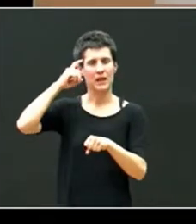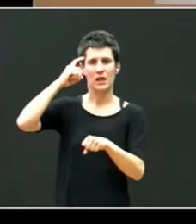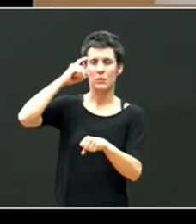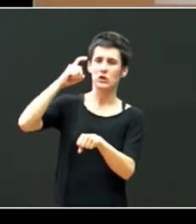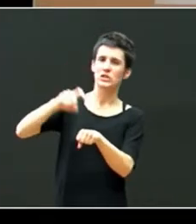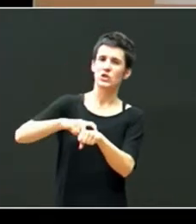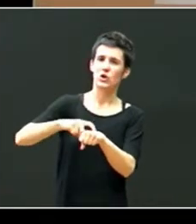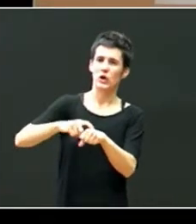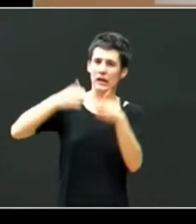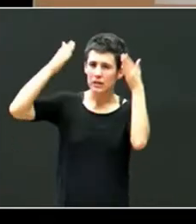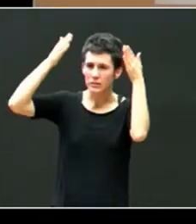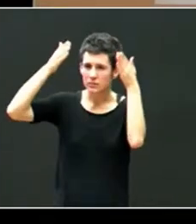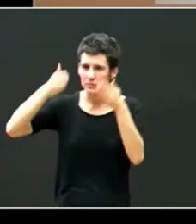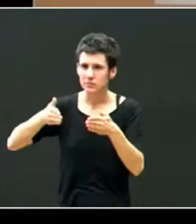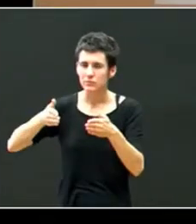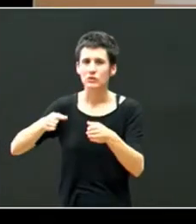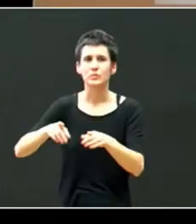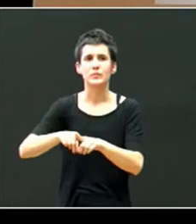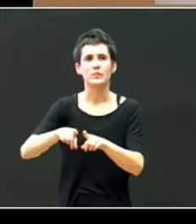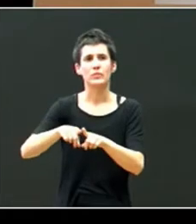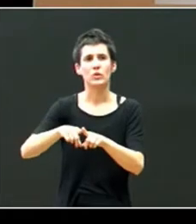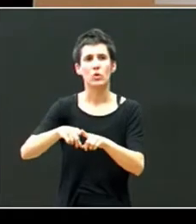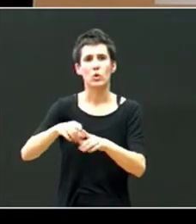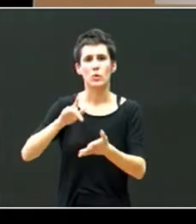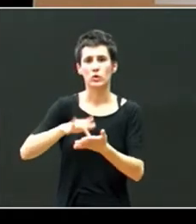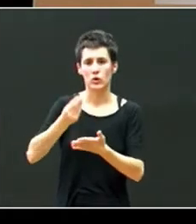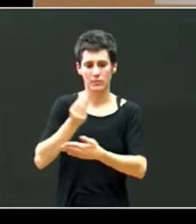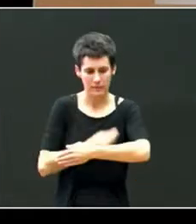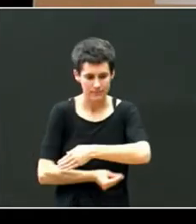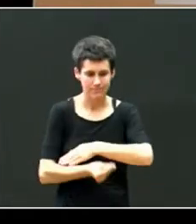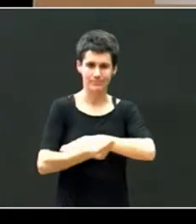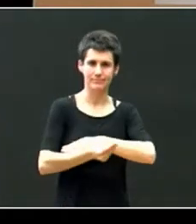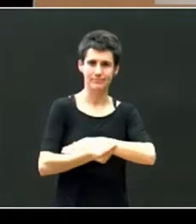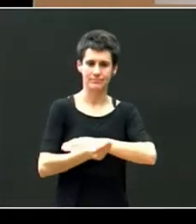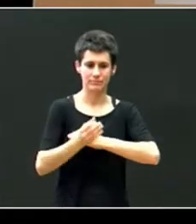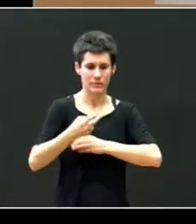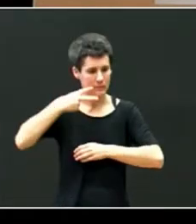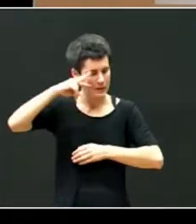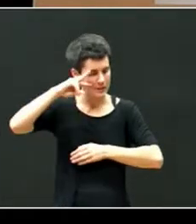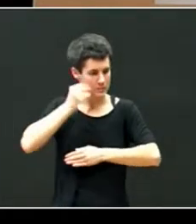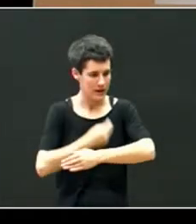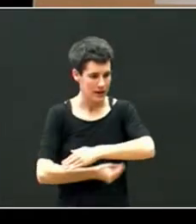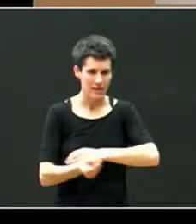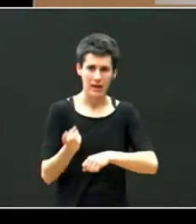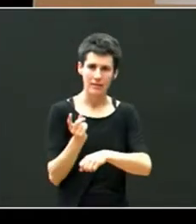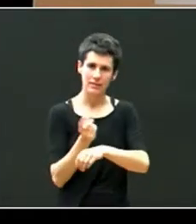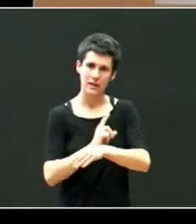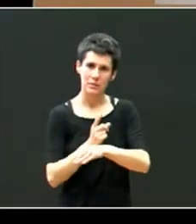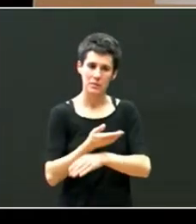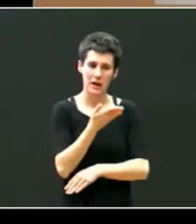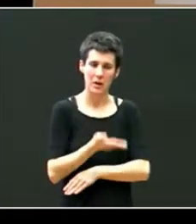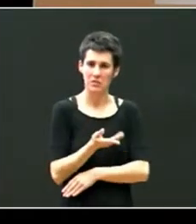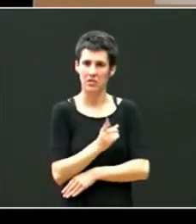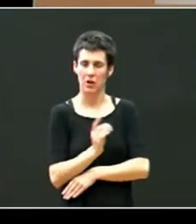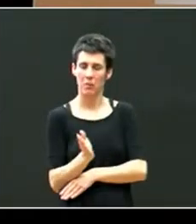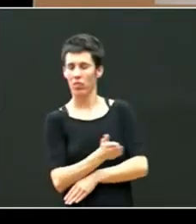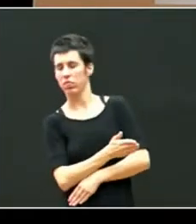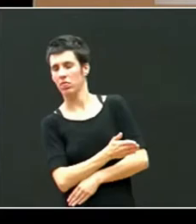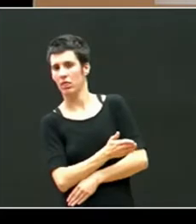poca importancia a las experiencias reales tempranas de vida en la conformación de la mente los psicoanalistas clásicos